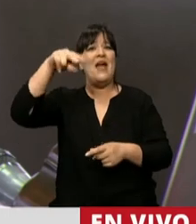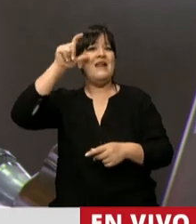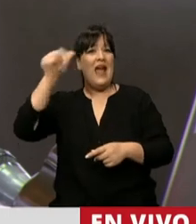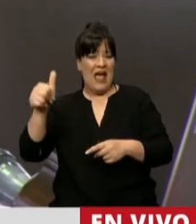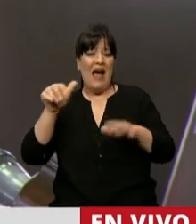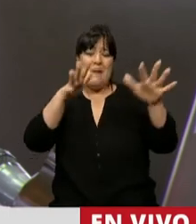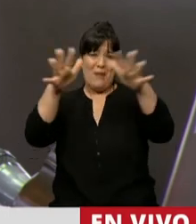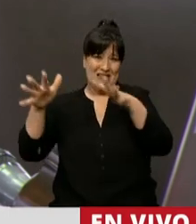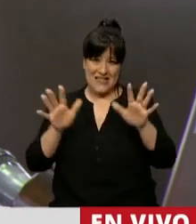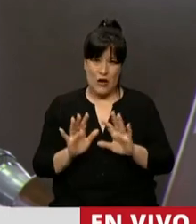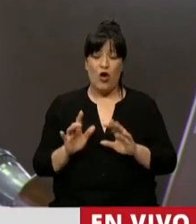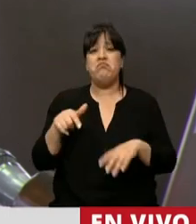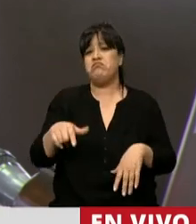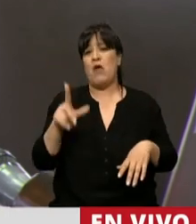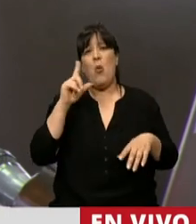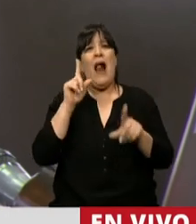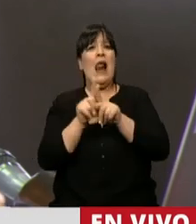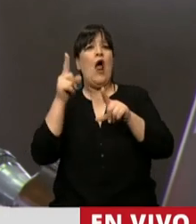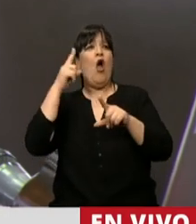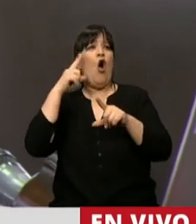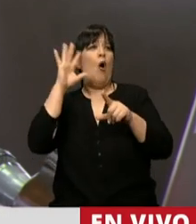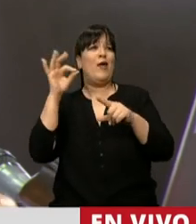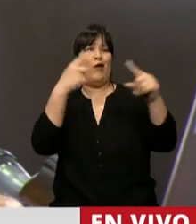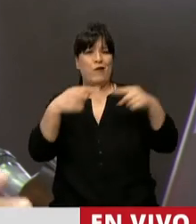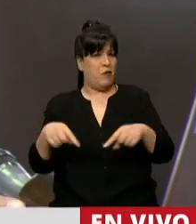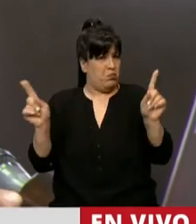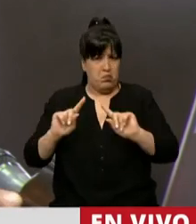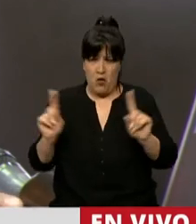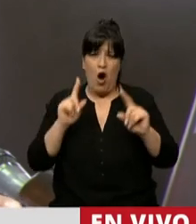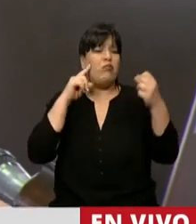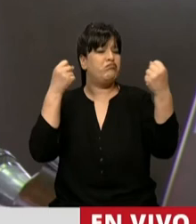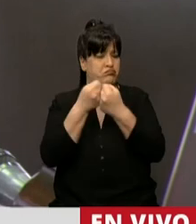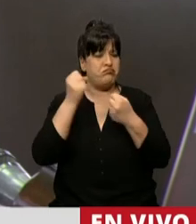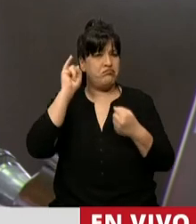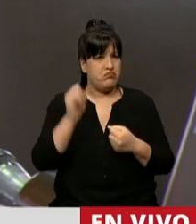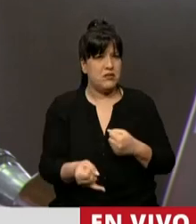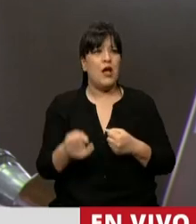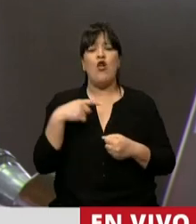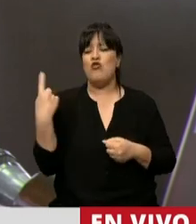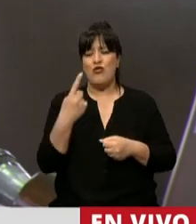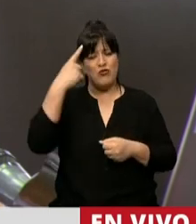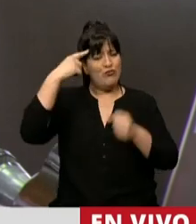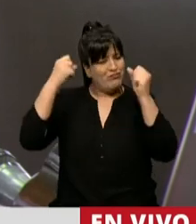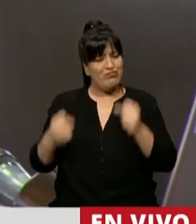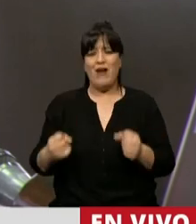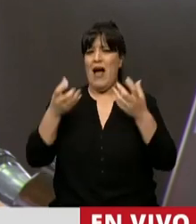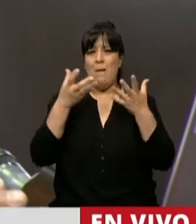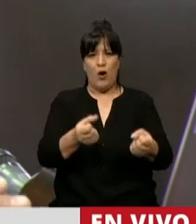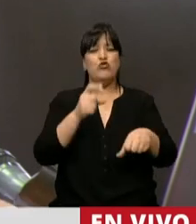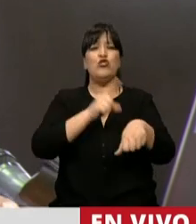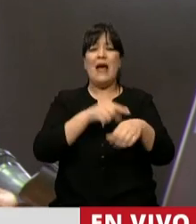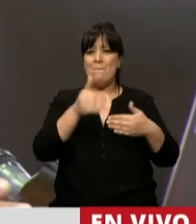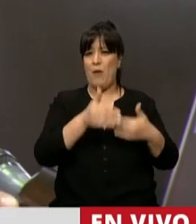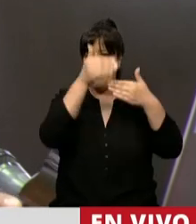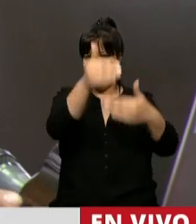que en este caso, señor Presidente, no hay disidencia. Lamentablemente tenemos el convencimiento de acompañar esta prórroga,